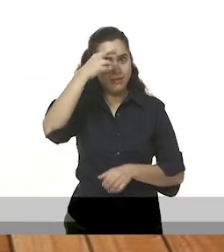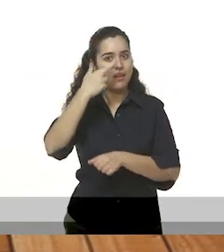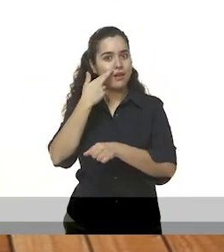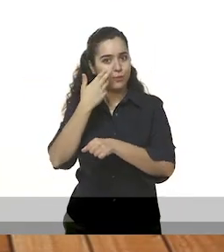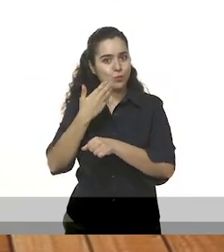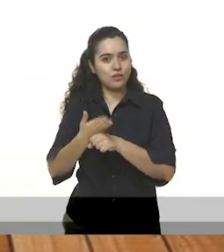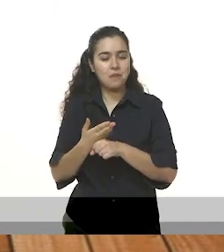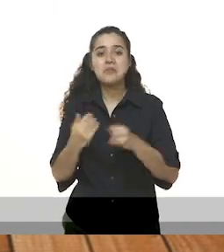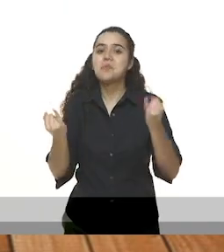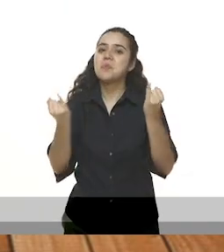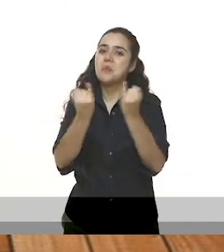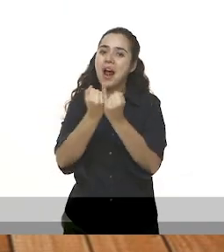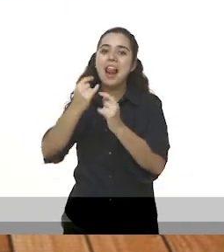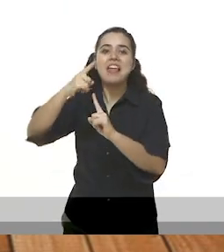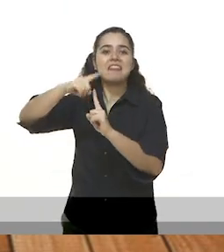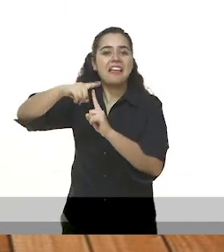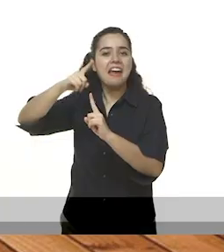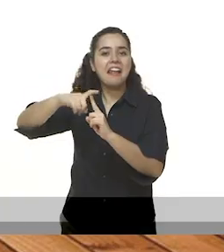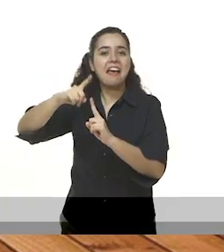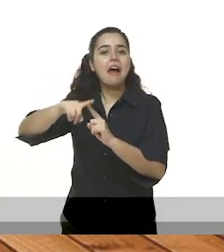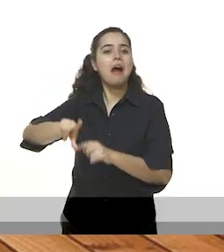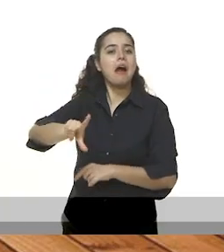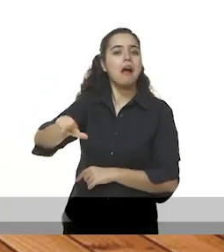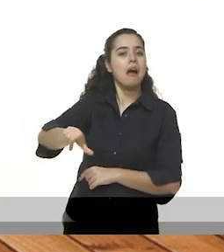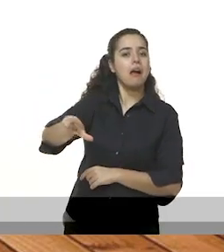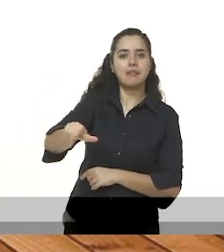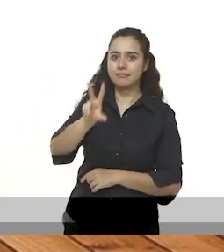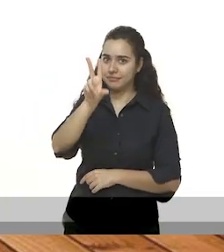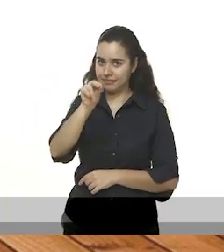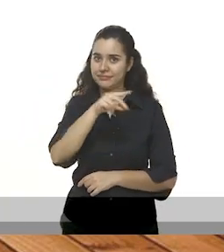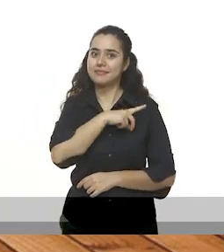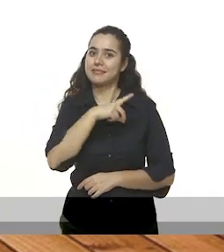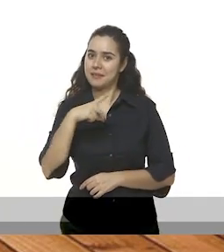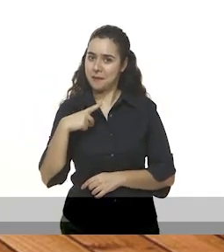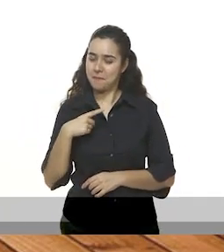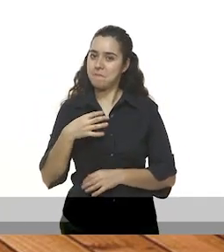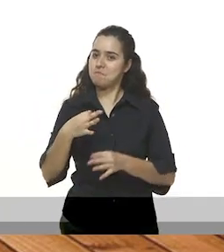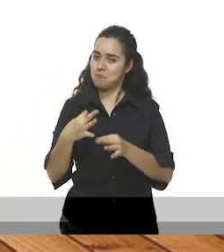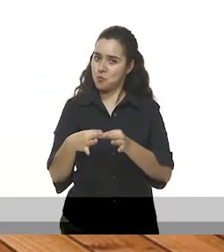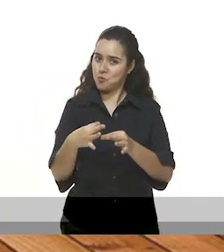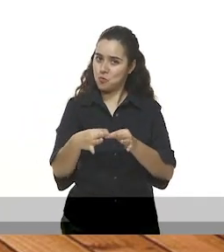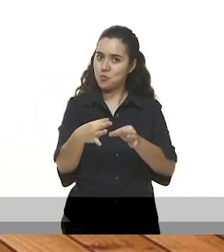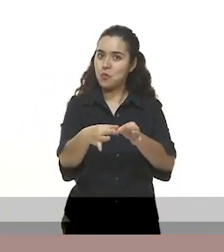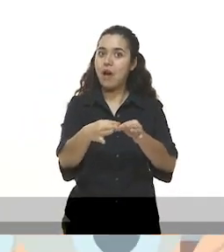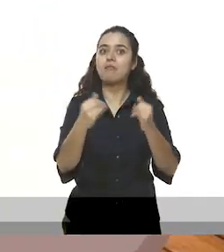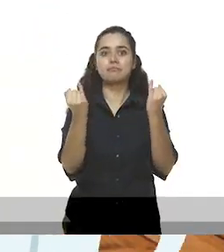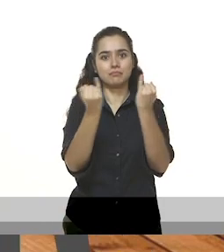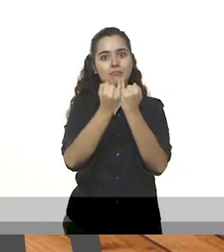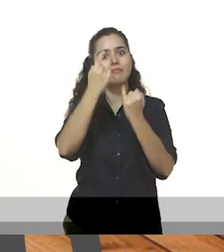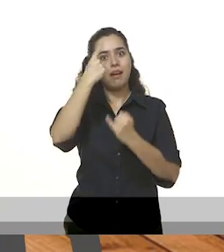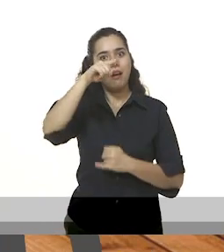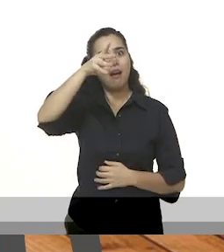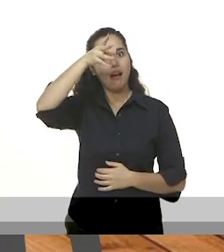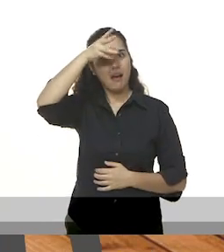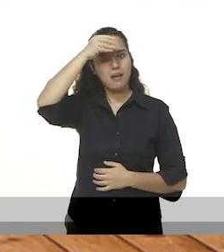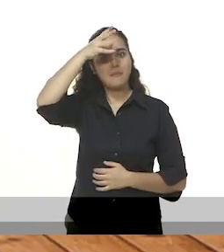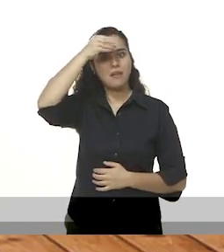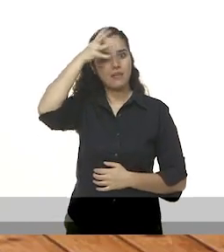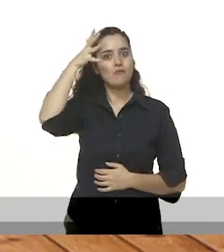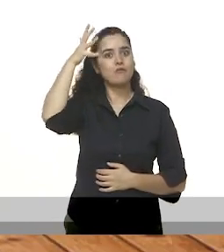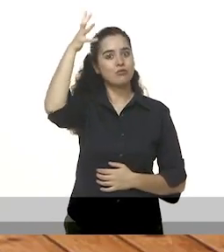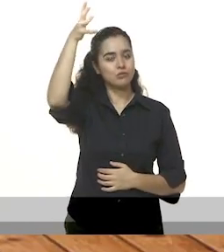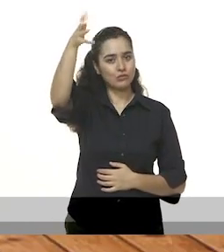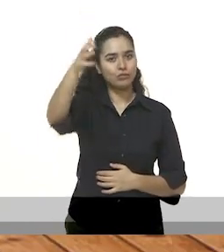responsabilidad que tienen con la escuela, que no es nada comparada con la que pueden llegar a tener cuando sean adultos.